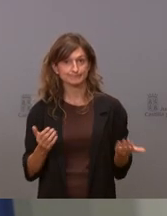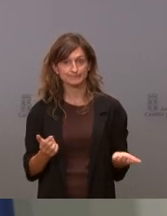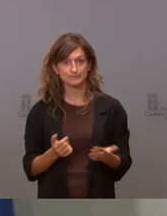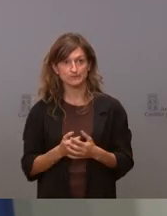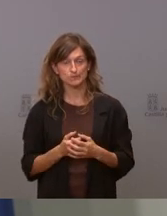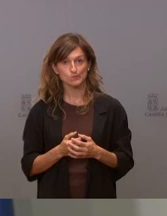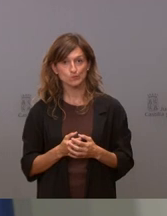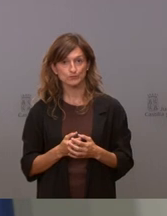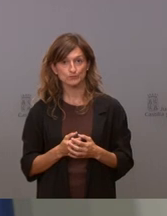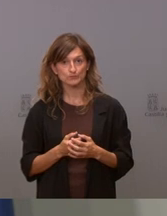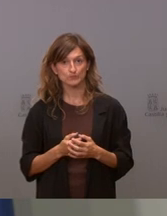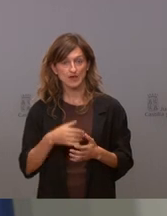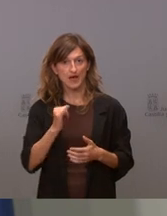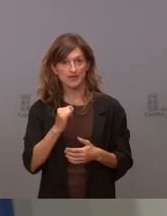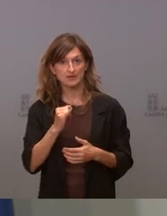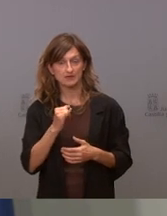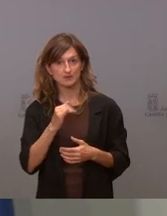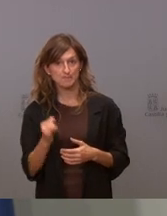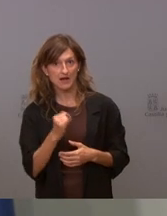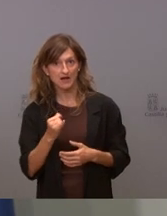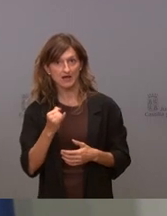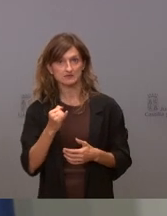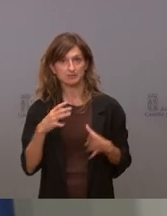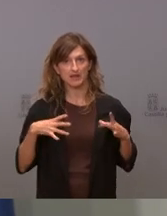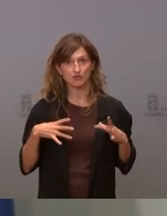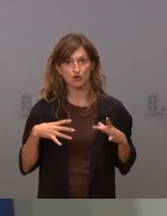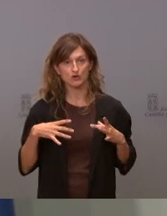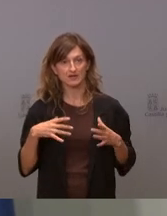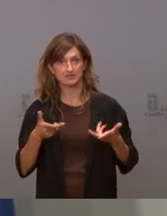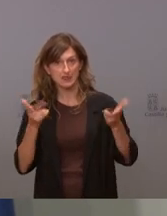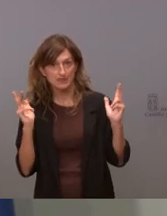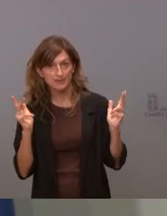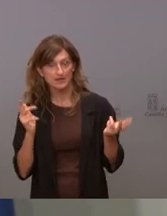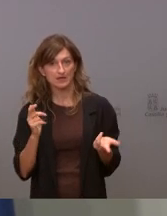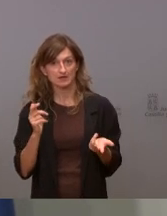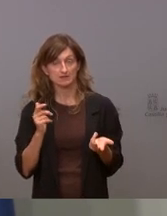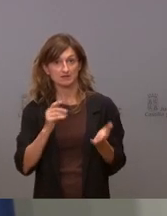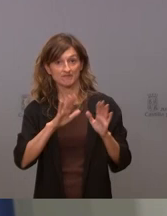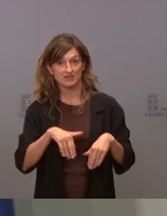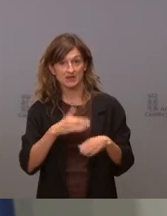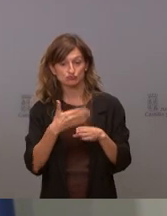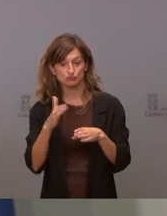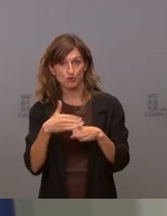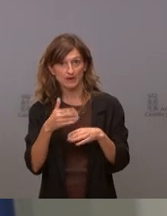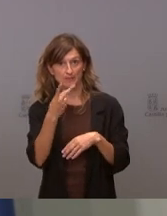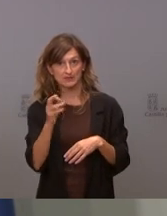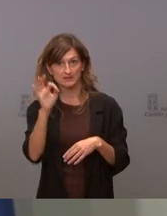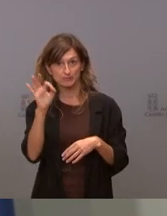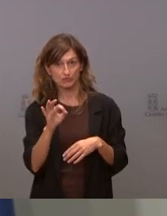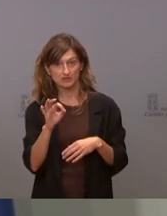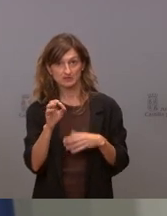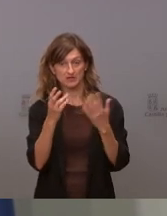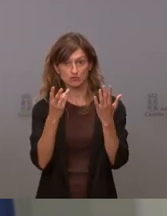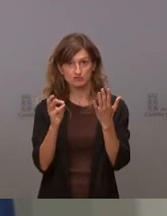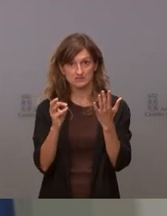hay bajas vacaciones libranzas se pueden quedar en un 20% 80 70